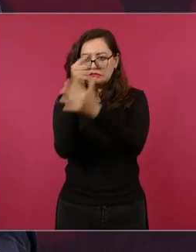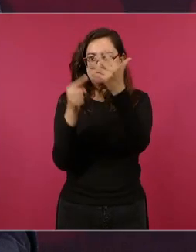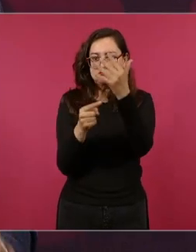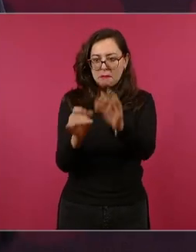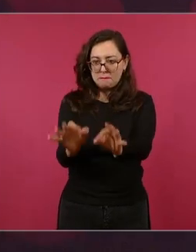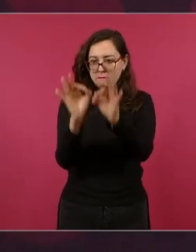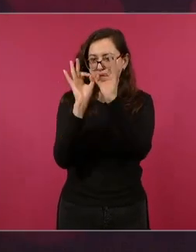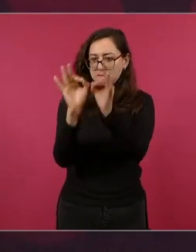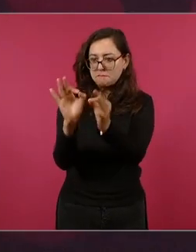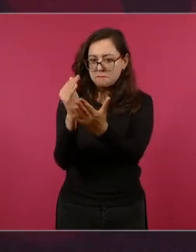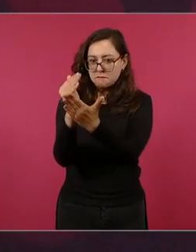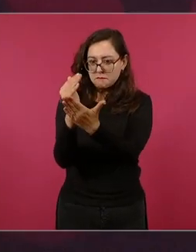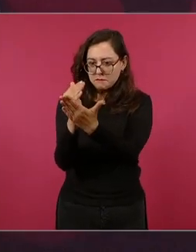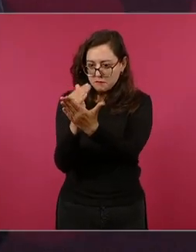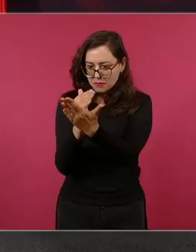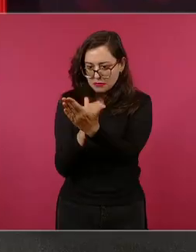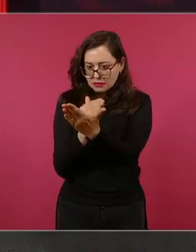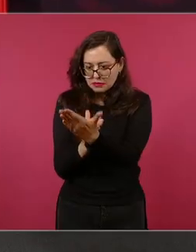le hicieron así